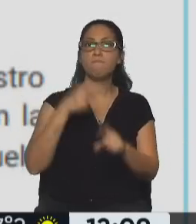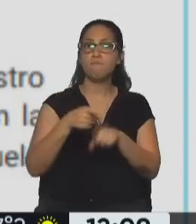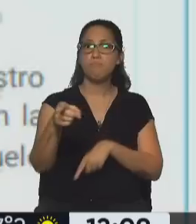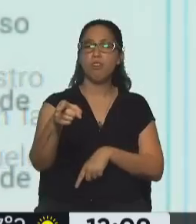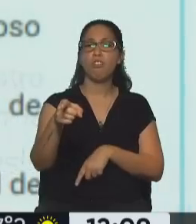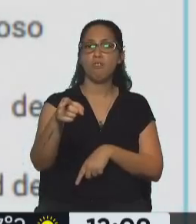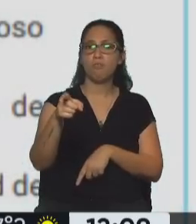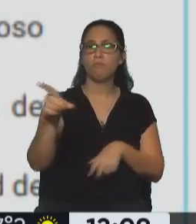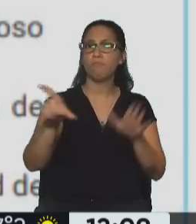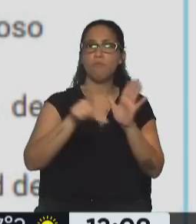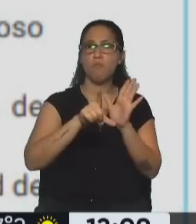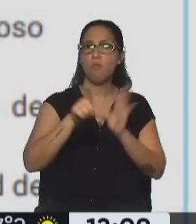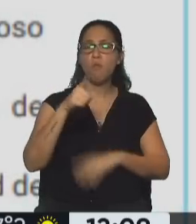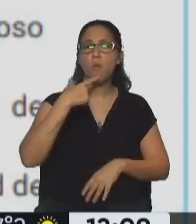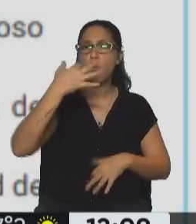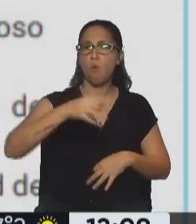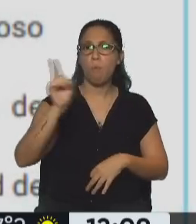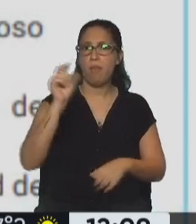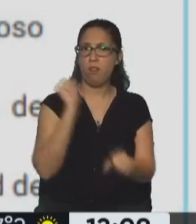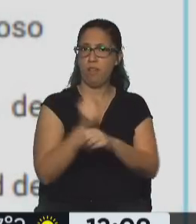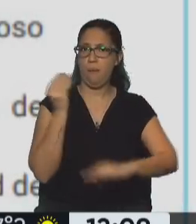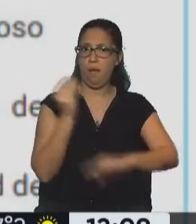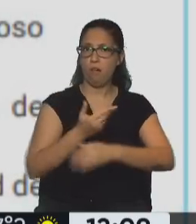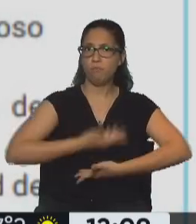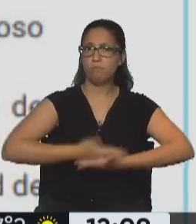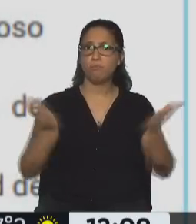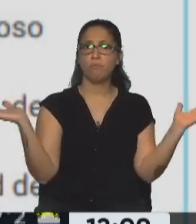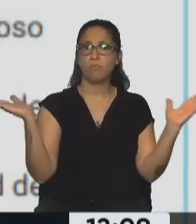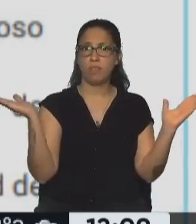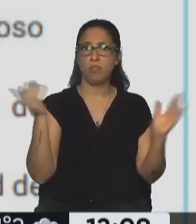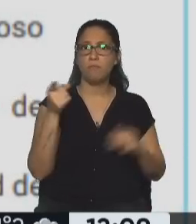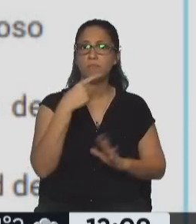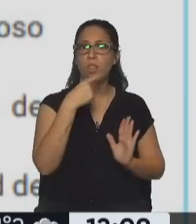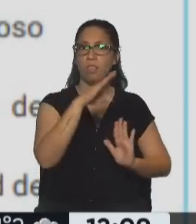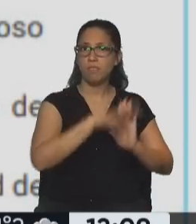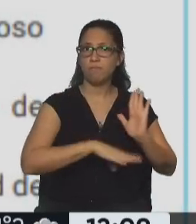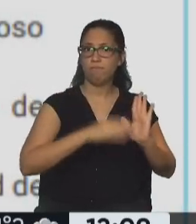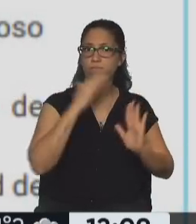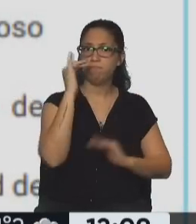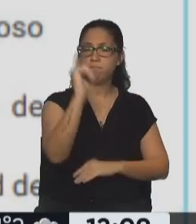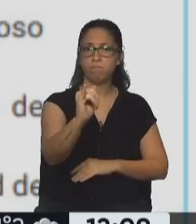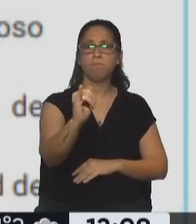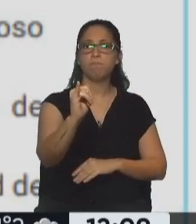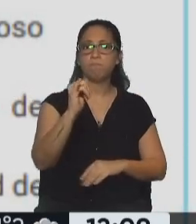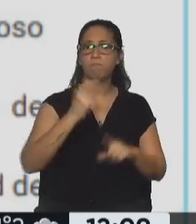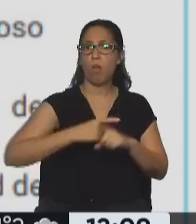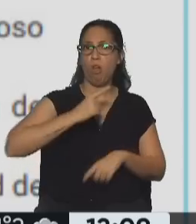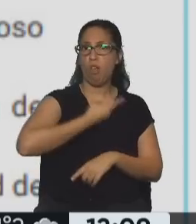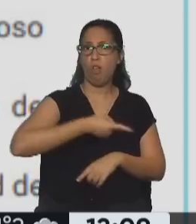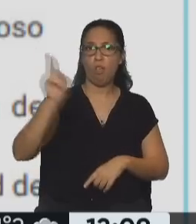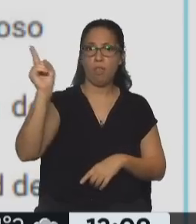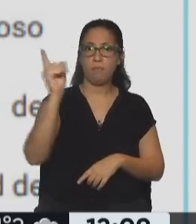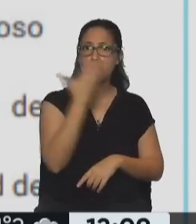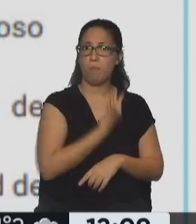de incumplimiento de los deberes de funcionario público y dádivas, según se informó oficialmente por instrucción del